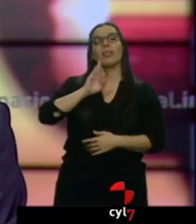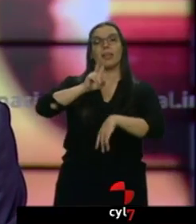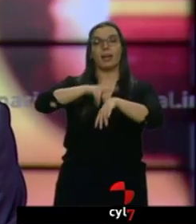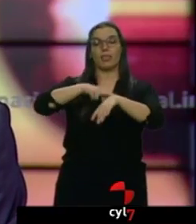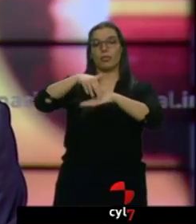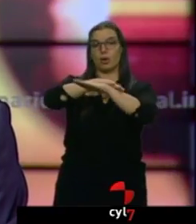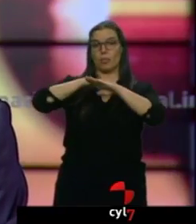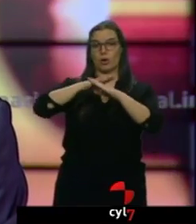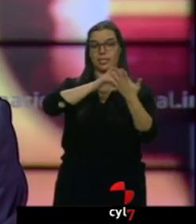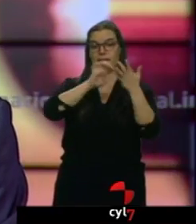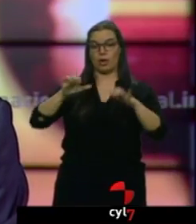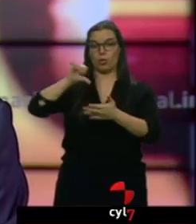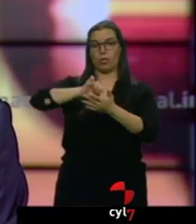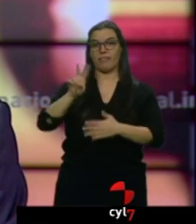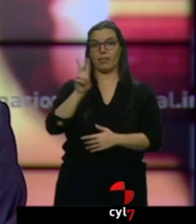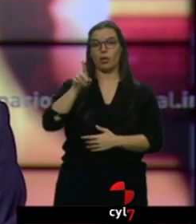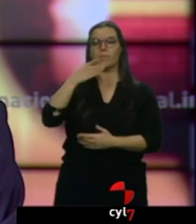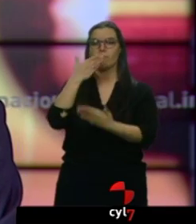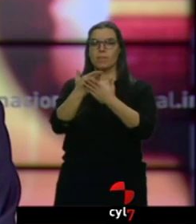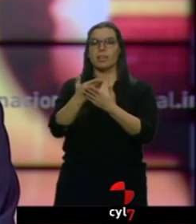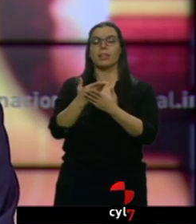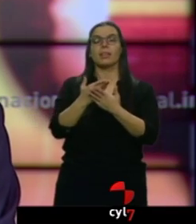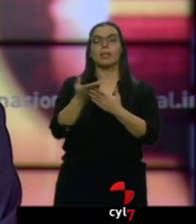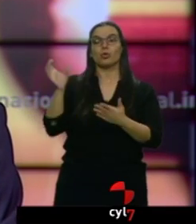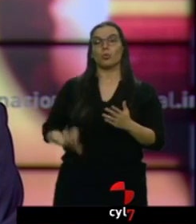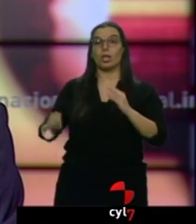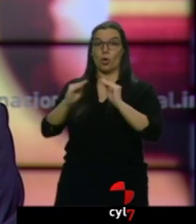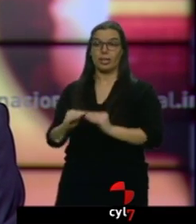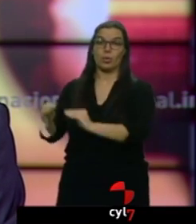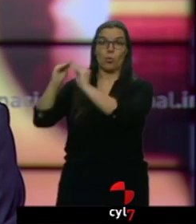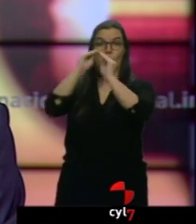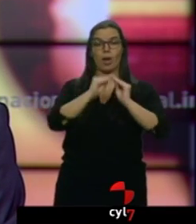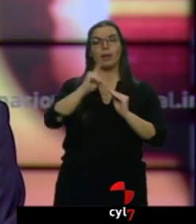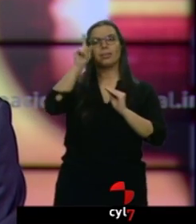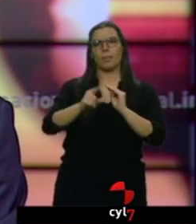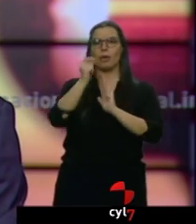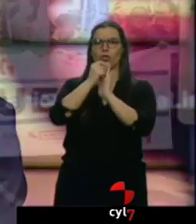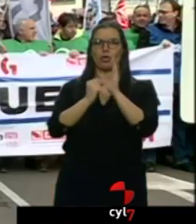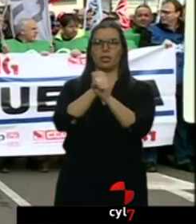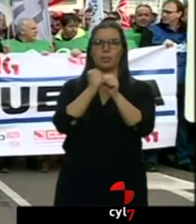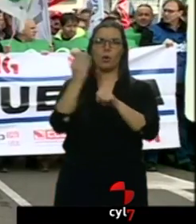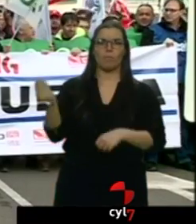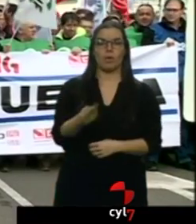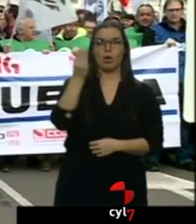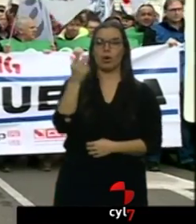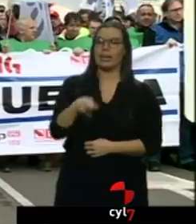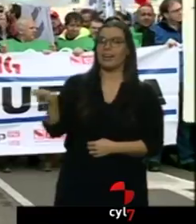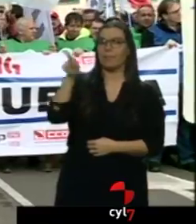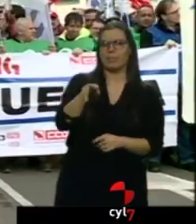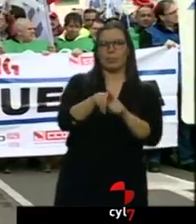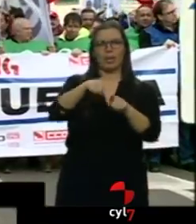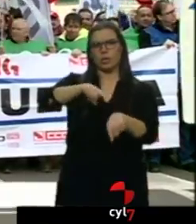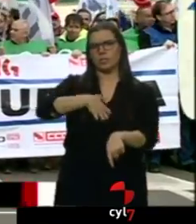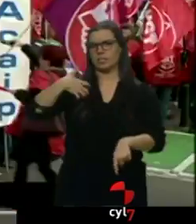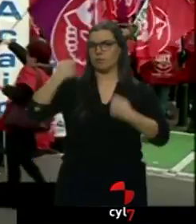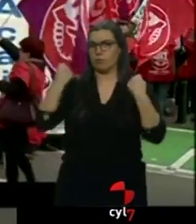y León en Valladolid. Pidieron la equiparación salarial y otras mejoras en sus condiciones de trabajo. Insistieron en que están totalmente indignados